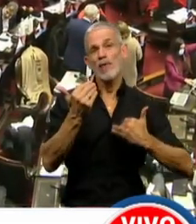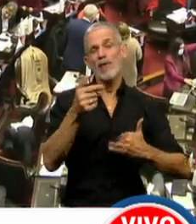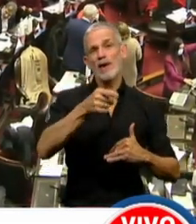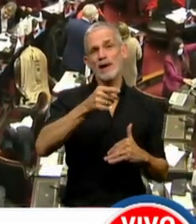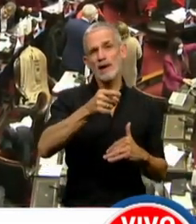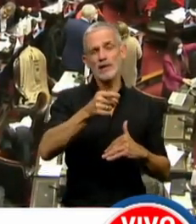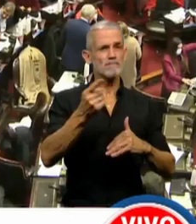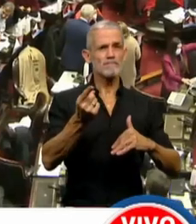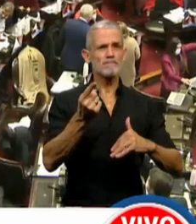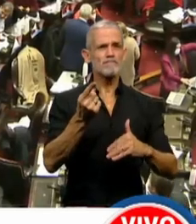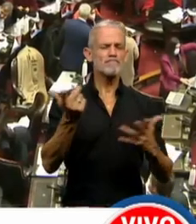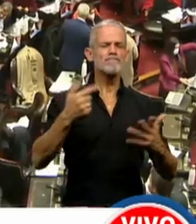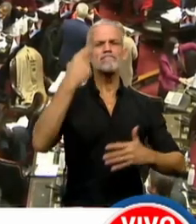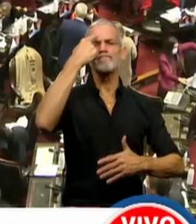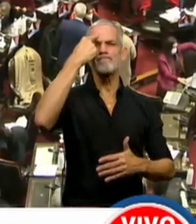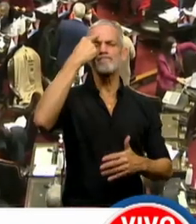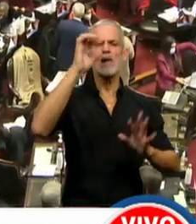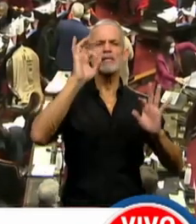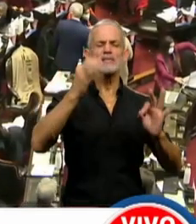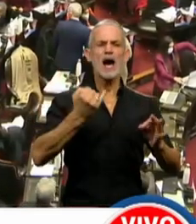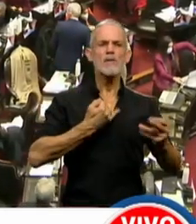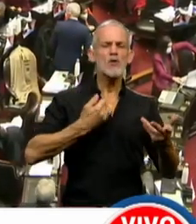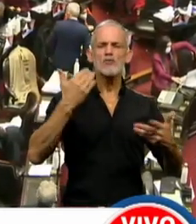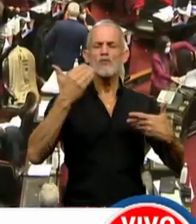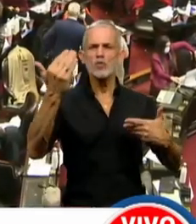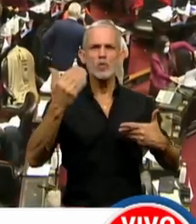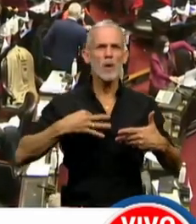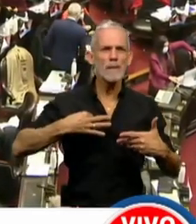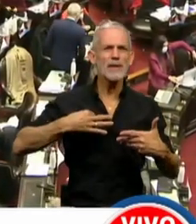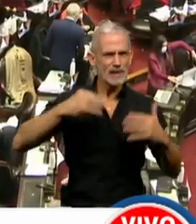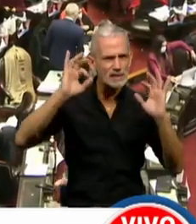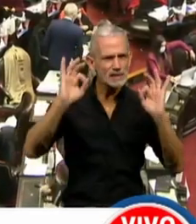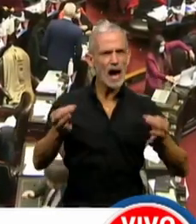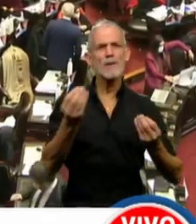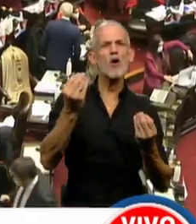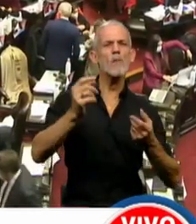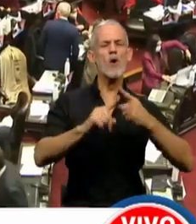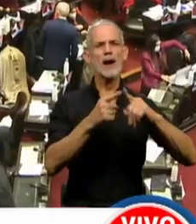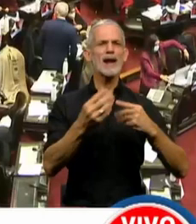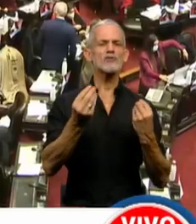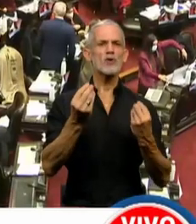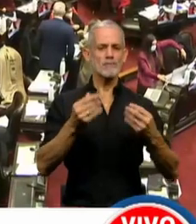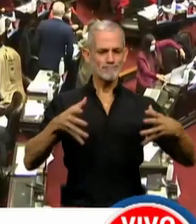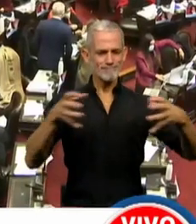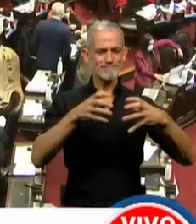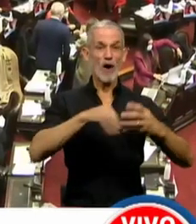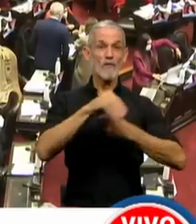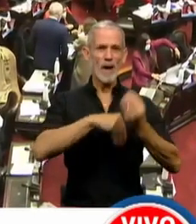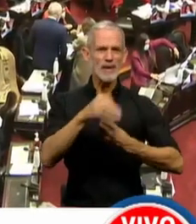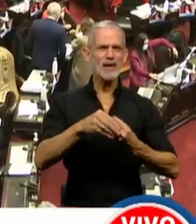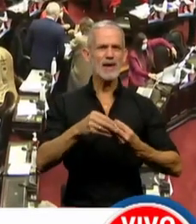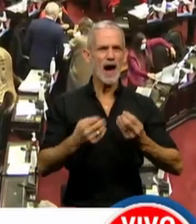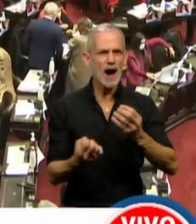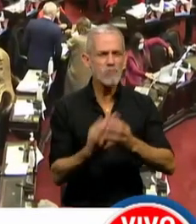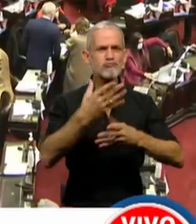tomar conciencia hacia dónde quiere ir y cuál es su futuro en la relación de conformación de una propia familia.